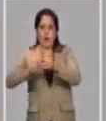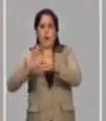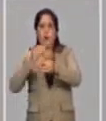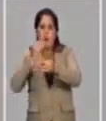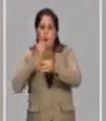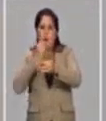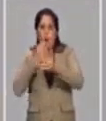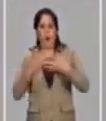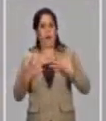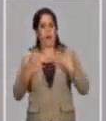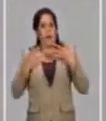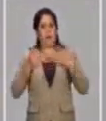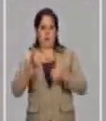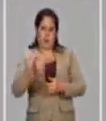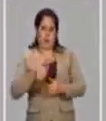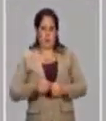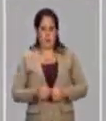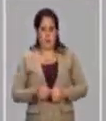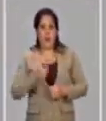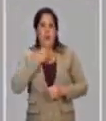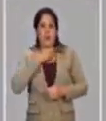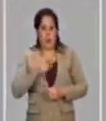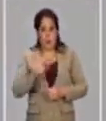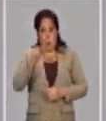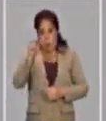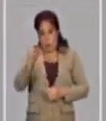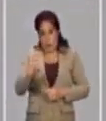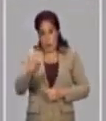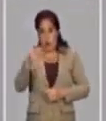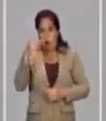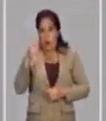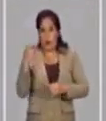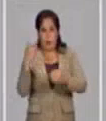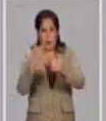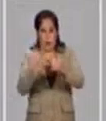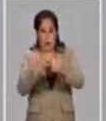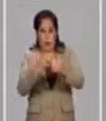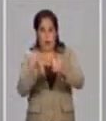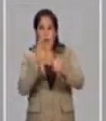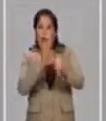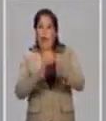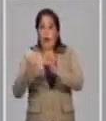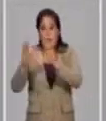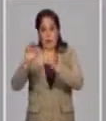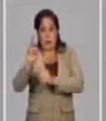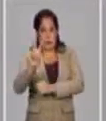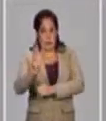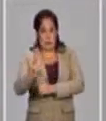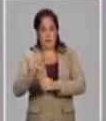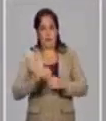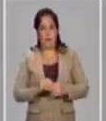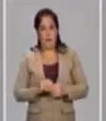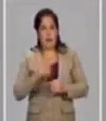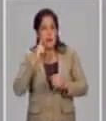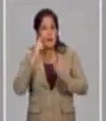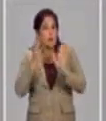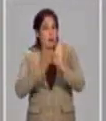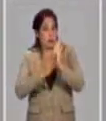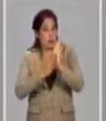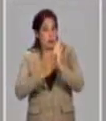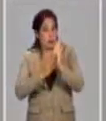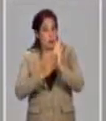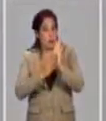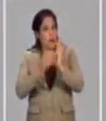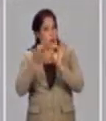anticuerpos neutralizantes. Ahora, ¿qué ha pasado en la práctica? Las vacunas que han llegado a fase 3 y que han